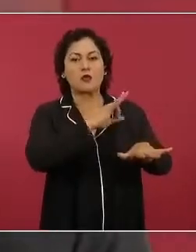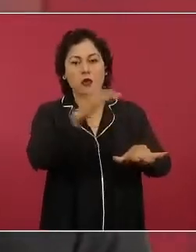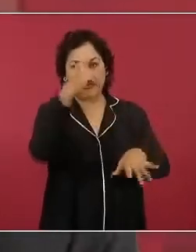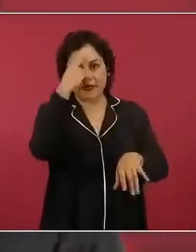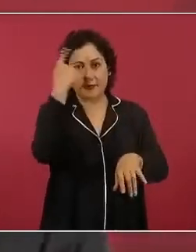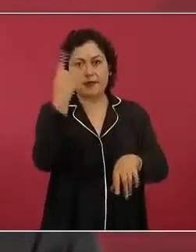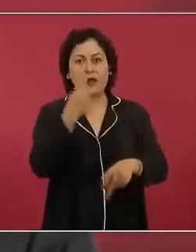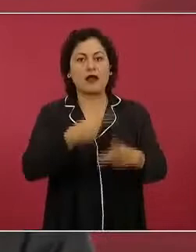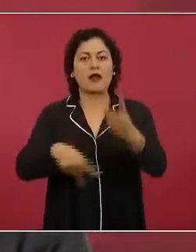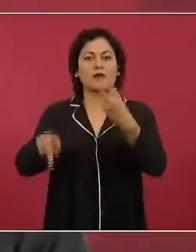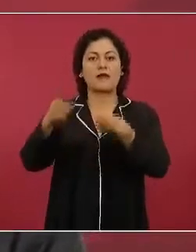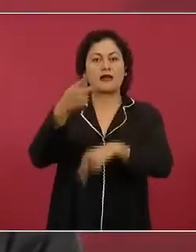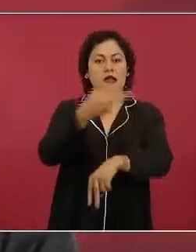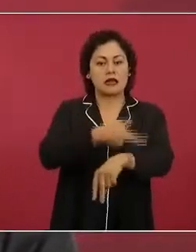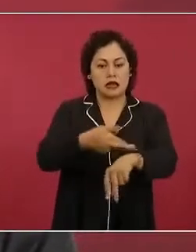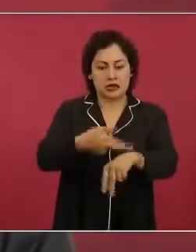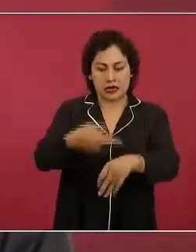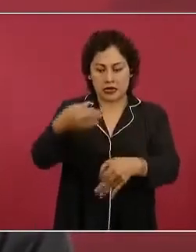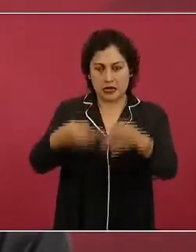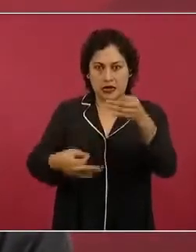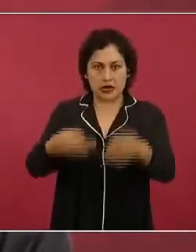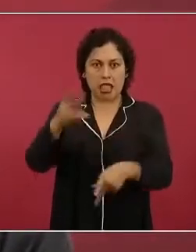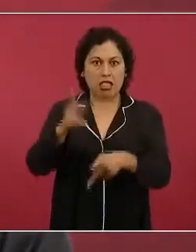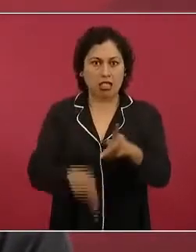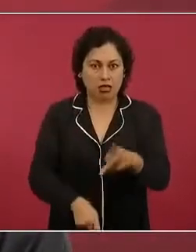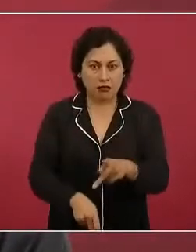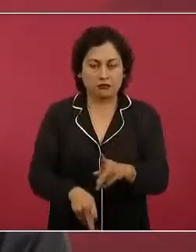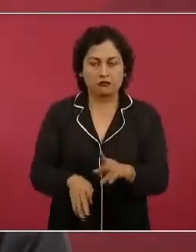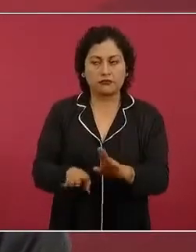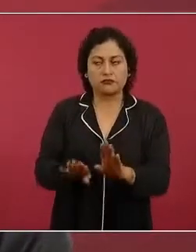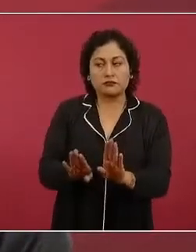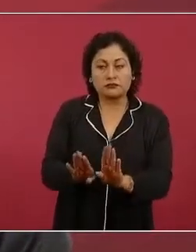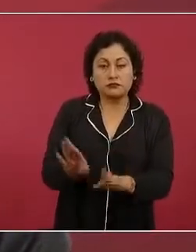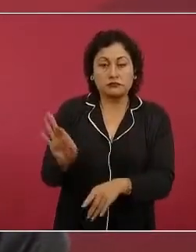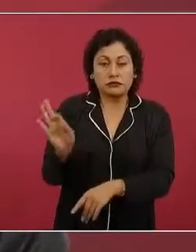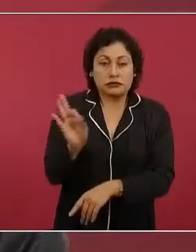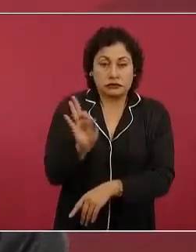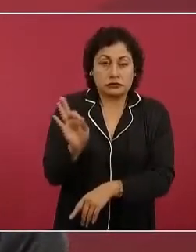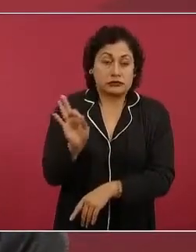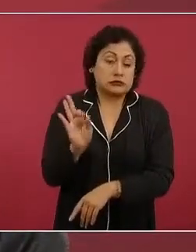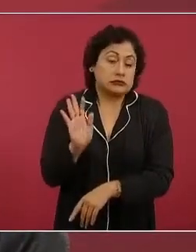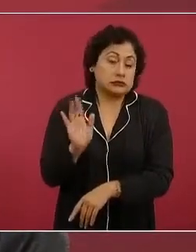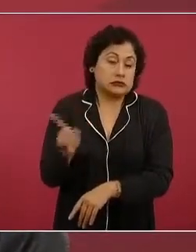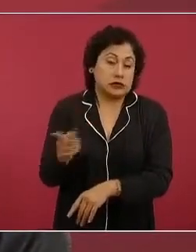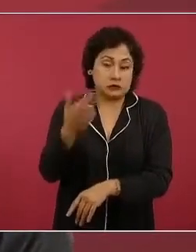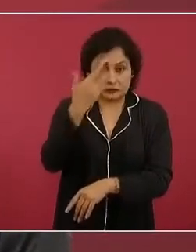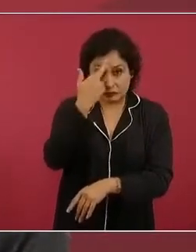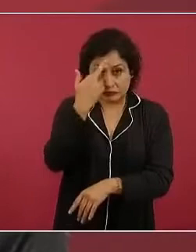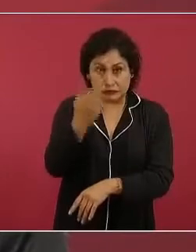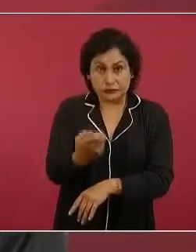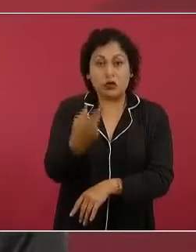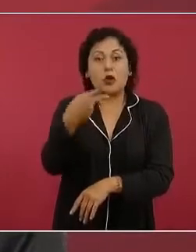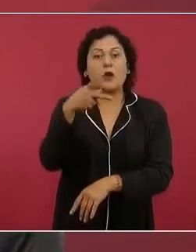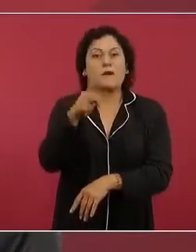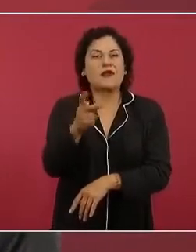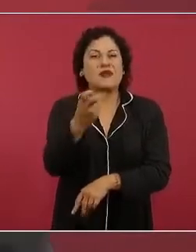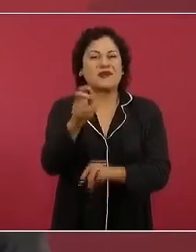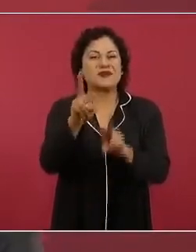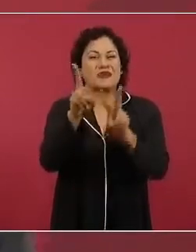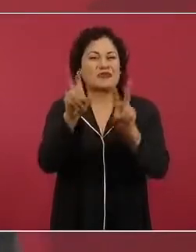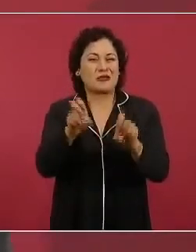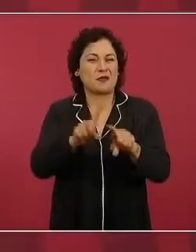Puede ser, pero no es un asunto jurídico, es un asunto que tiene que ver con el honor y con la dignidad.